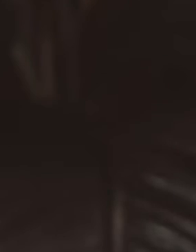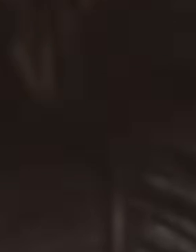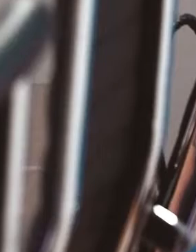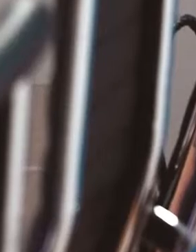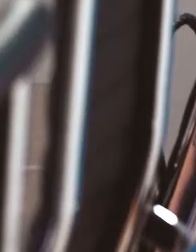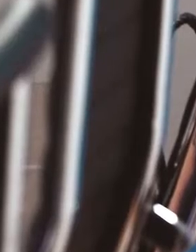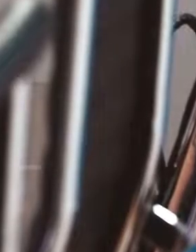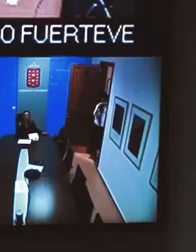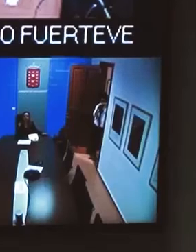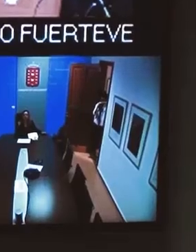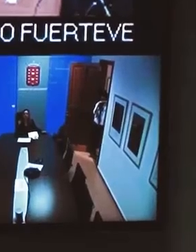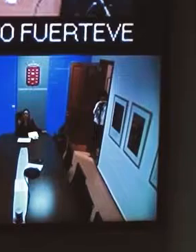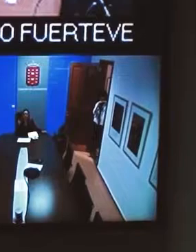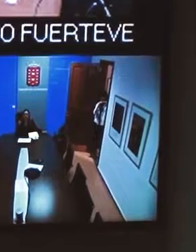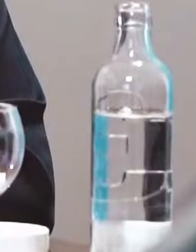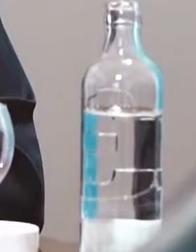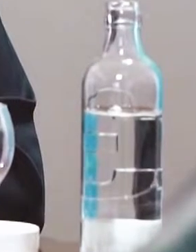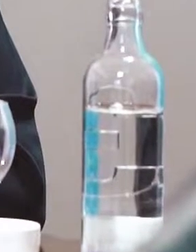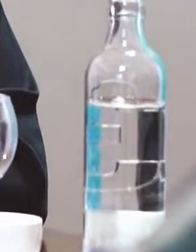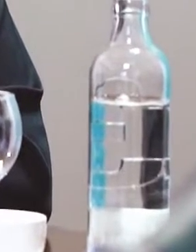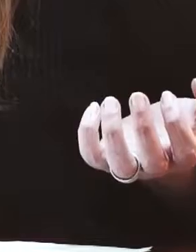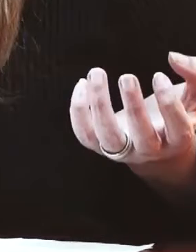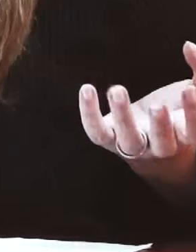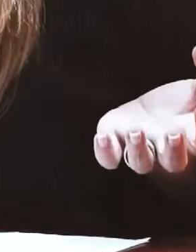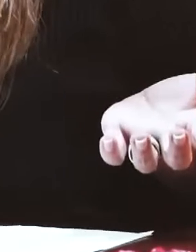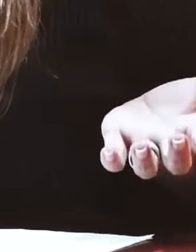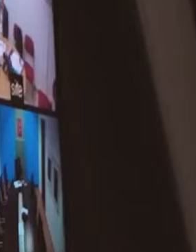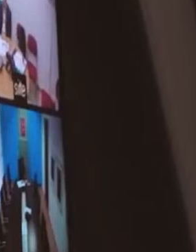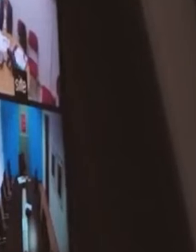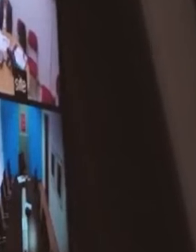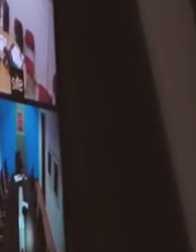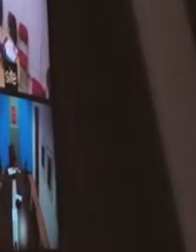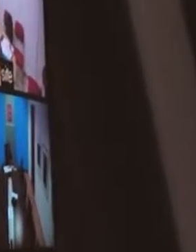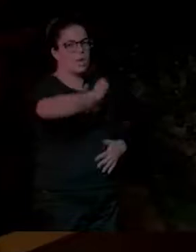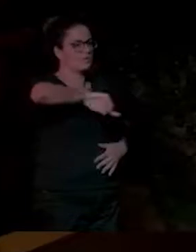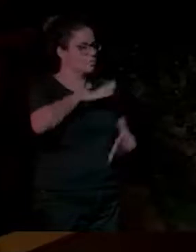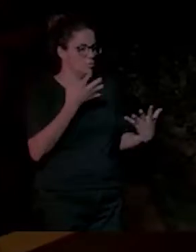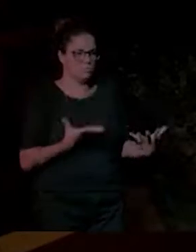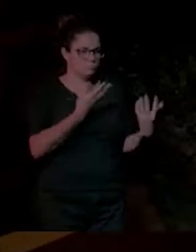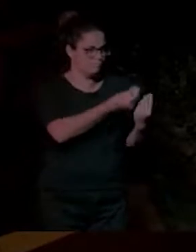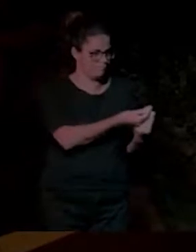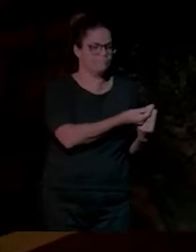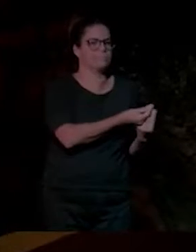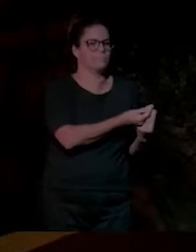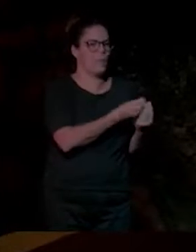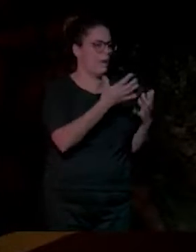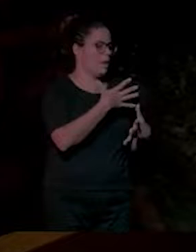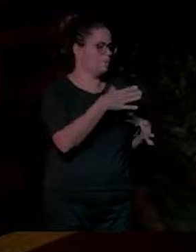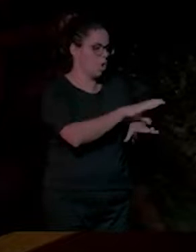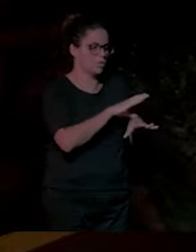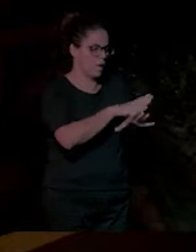hacer, pídeme lo que quieras y aquí estamos, a vuestro lado, al lado nuestro de la Consejería de Sanidad.